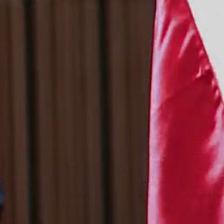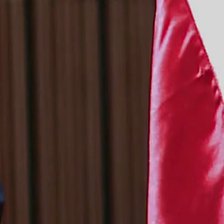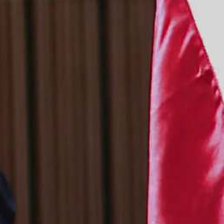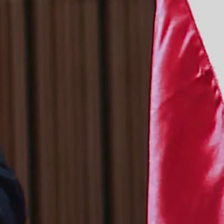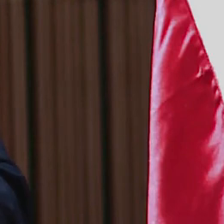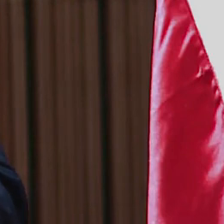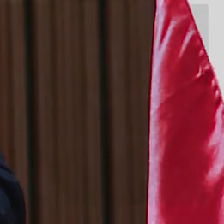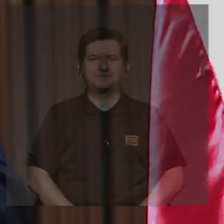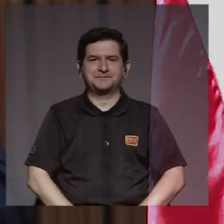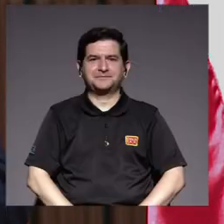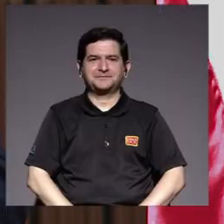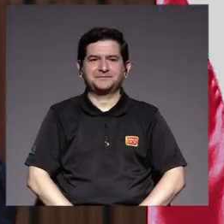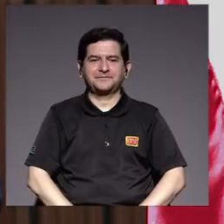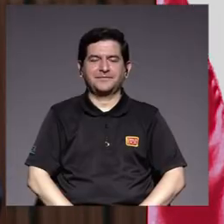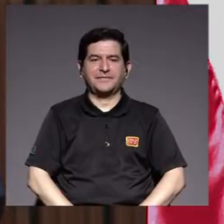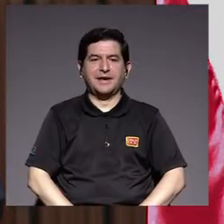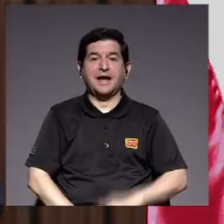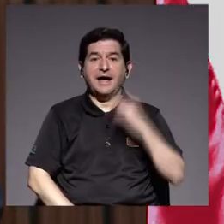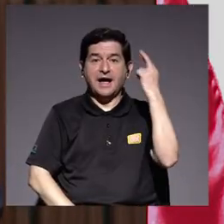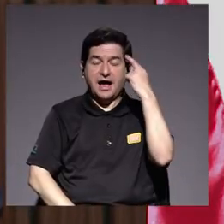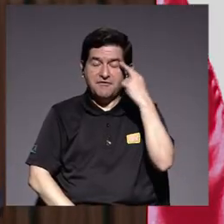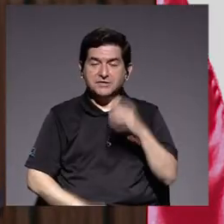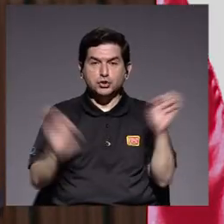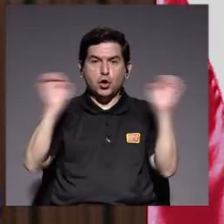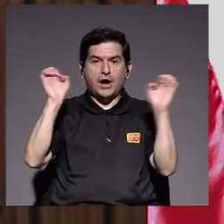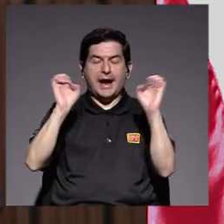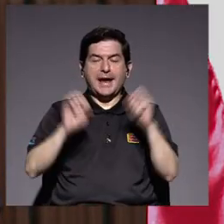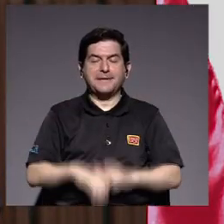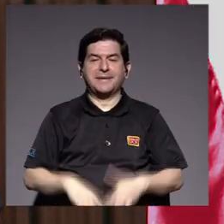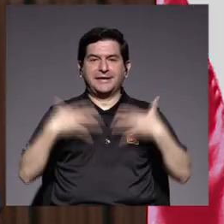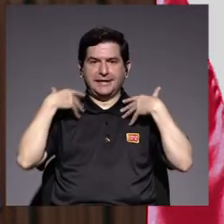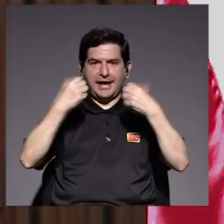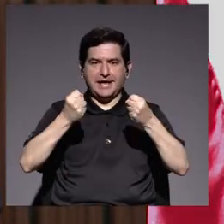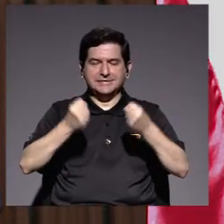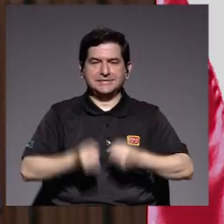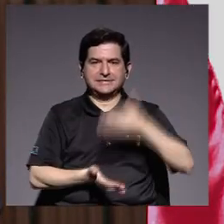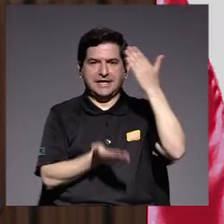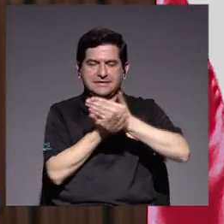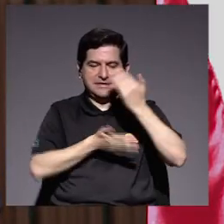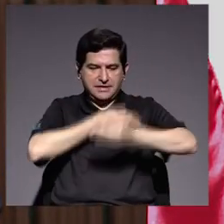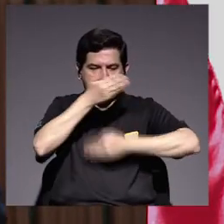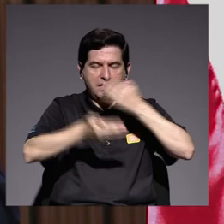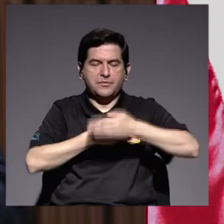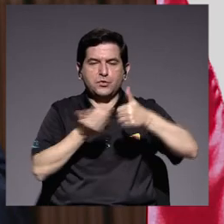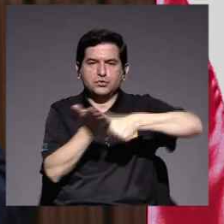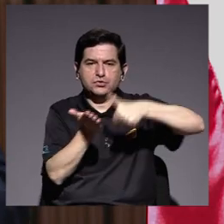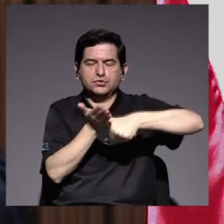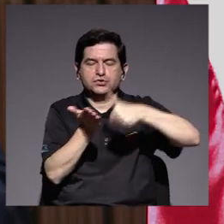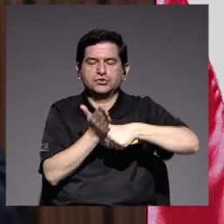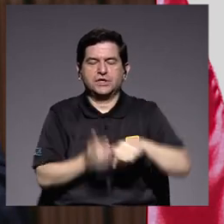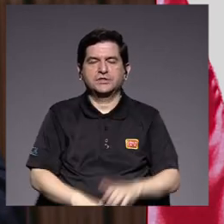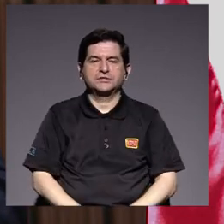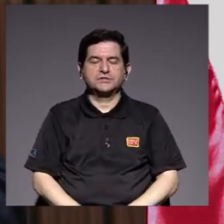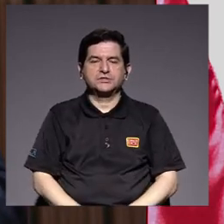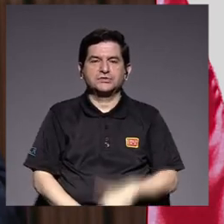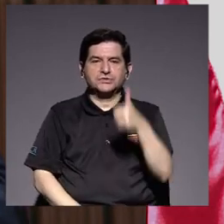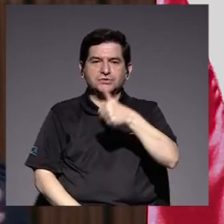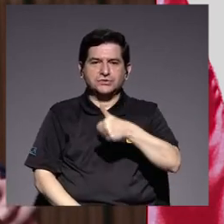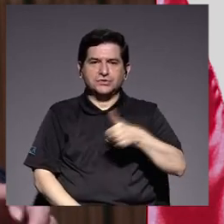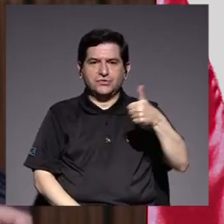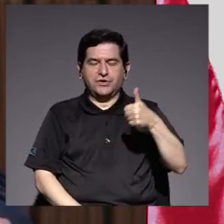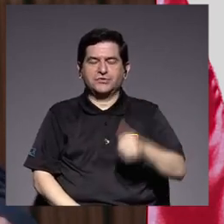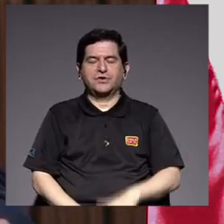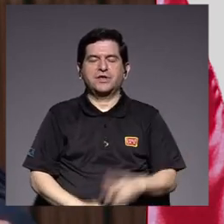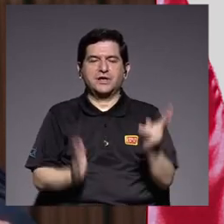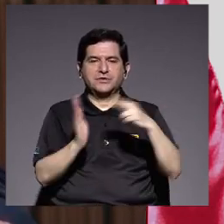como consecuencia de la emergencia sanitaria y la suspensión del proceso electoral para el periodo de rectoría 2020